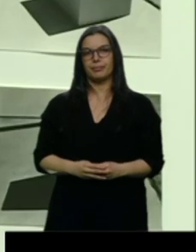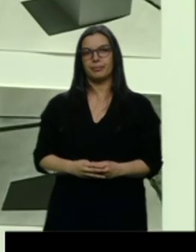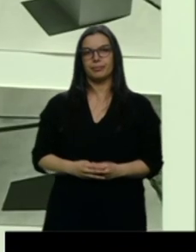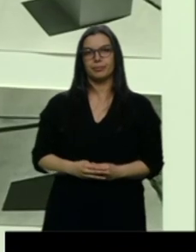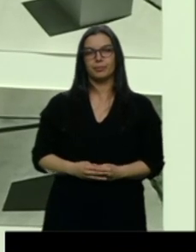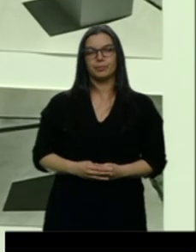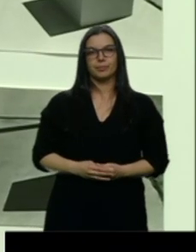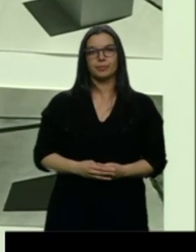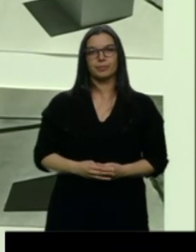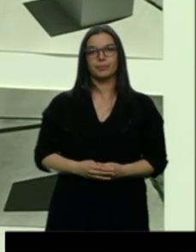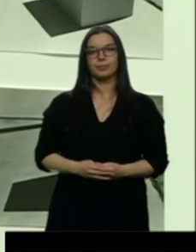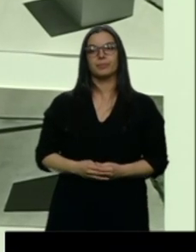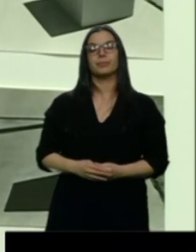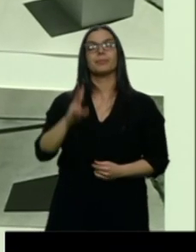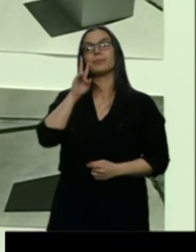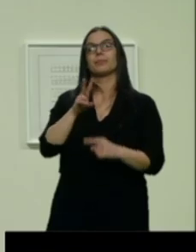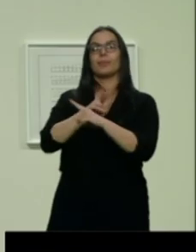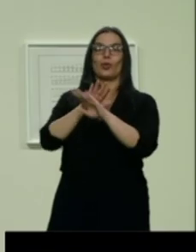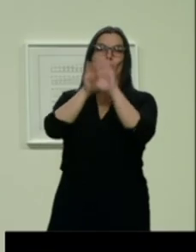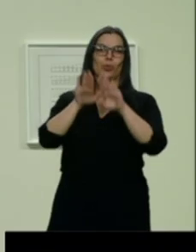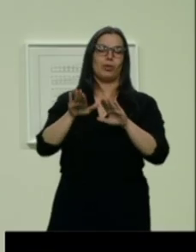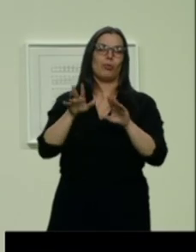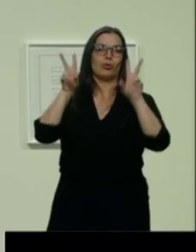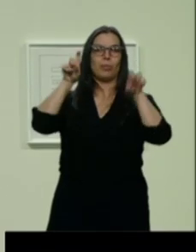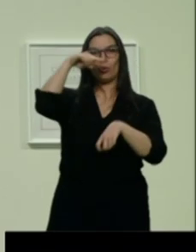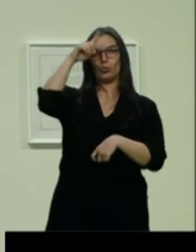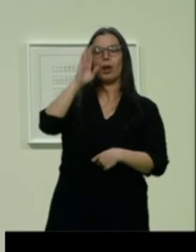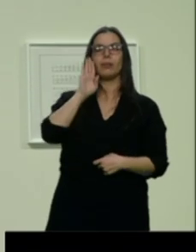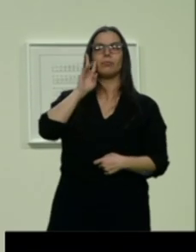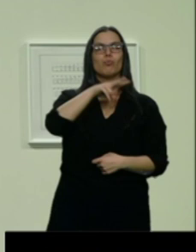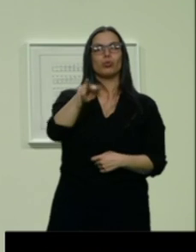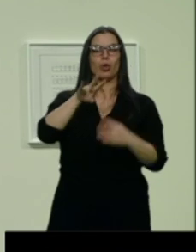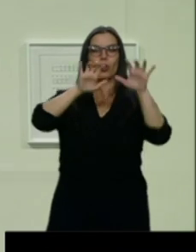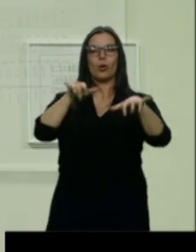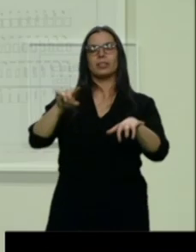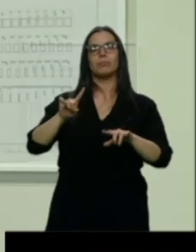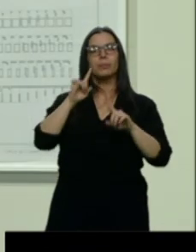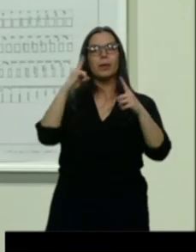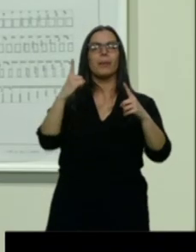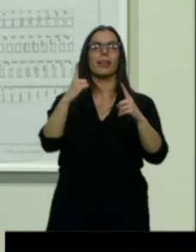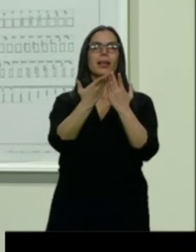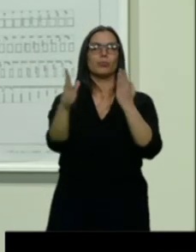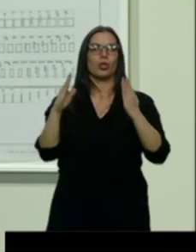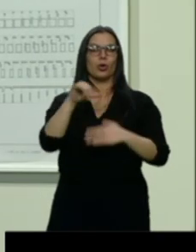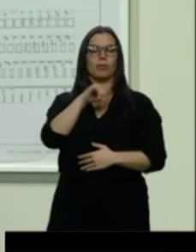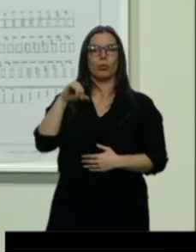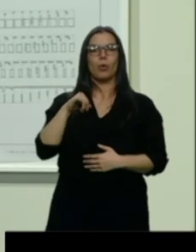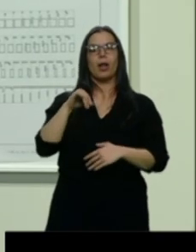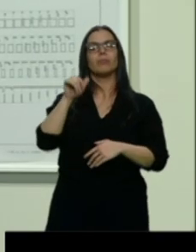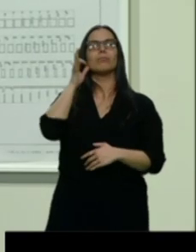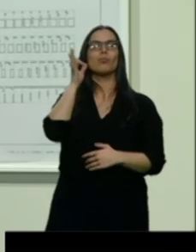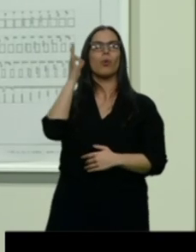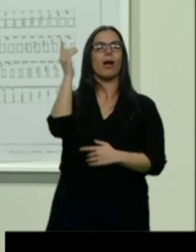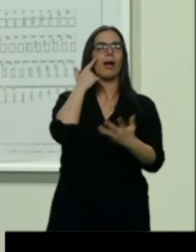Un último apunte cultural desde el Musac de León. Esta es la primera exposición individual dedicada en España a la argelina Chana Orvich. Sus